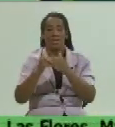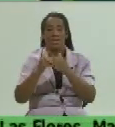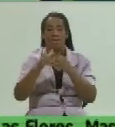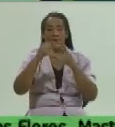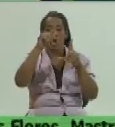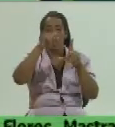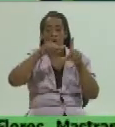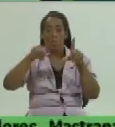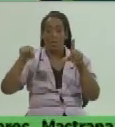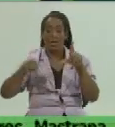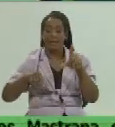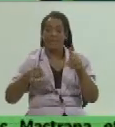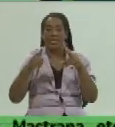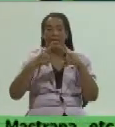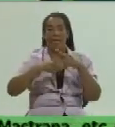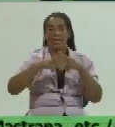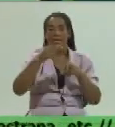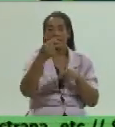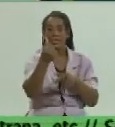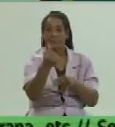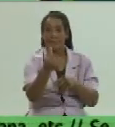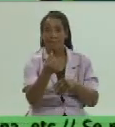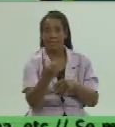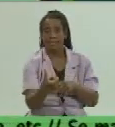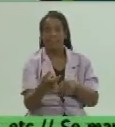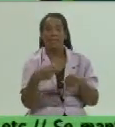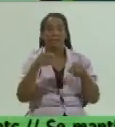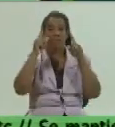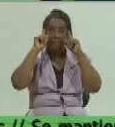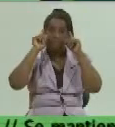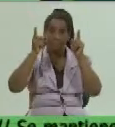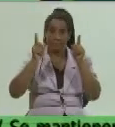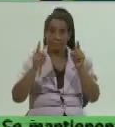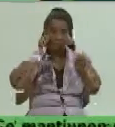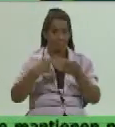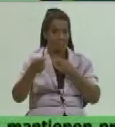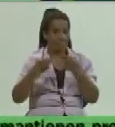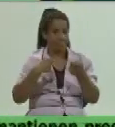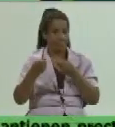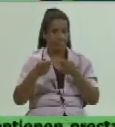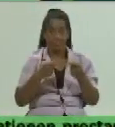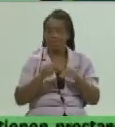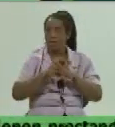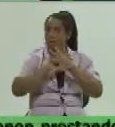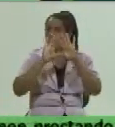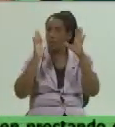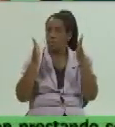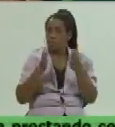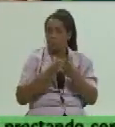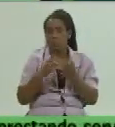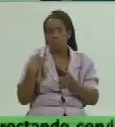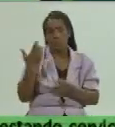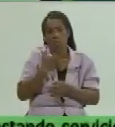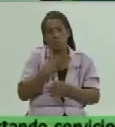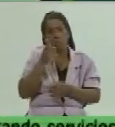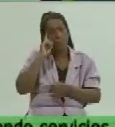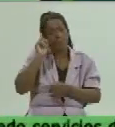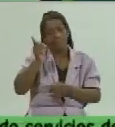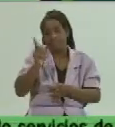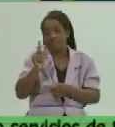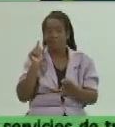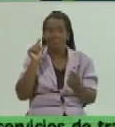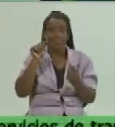que caracteriza mucho a esta política de comercialización toda vez que nosotros como sea la política como objetivo